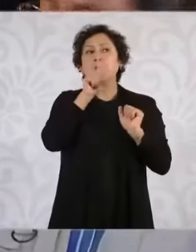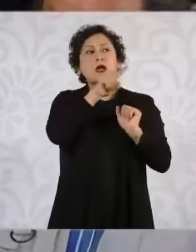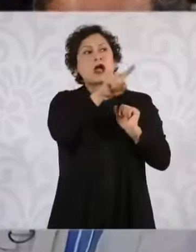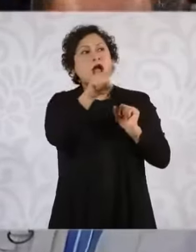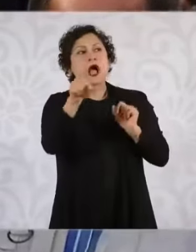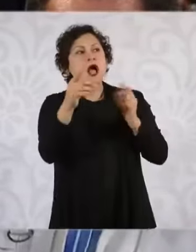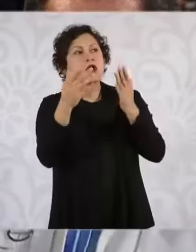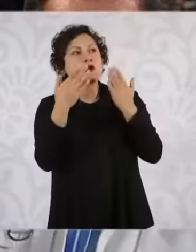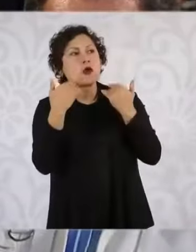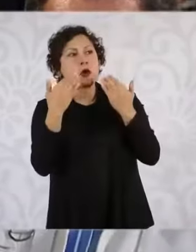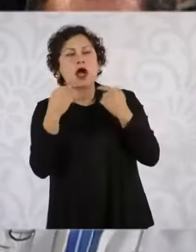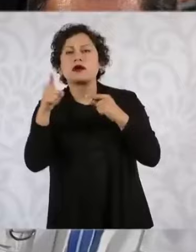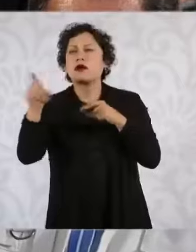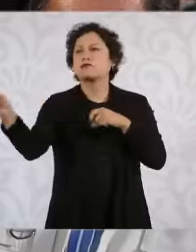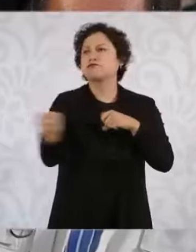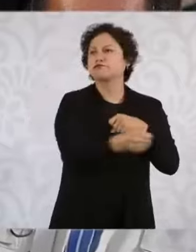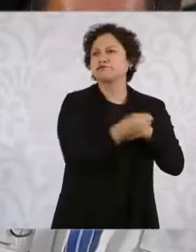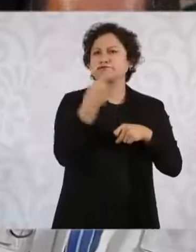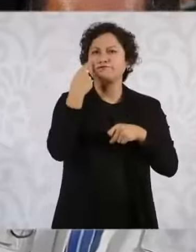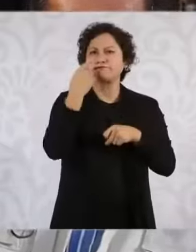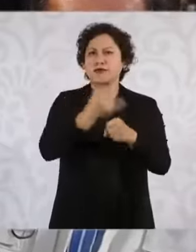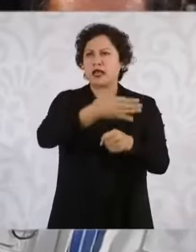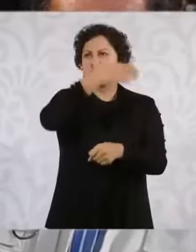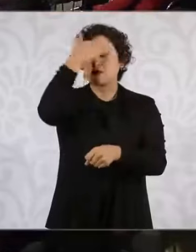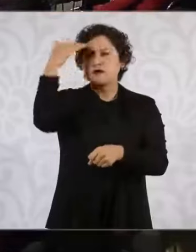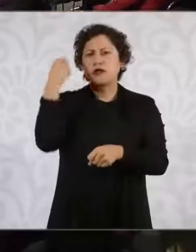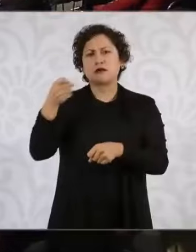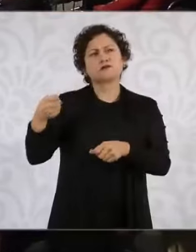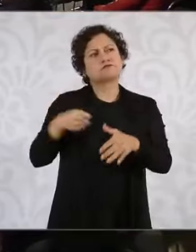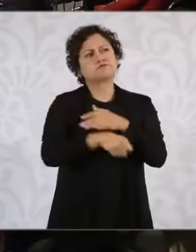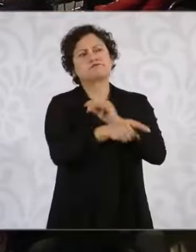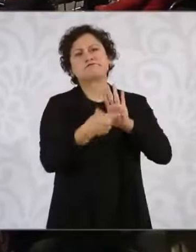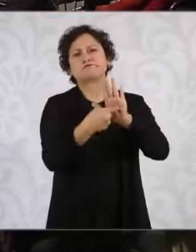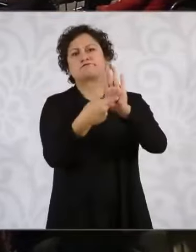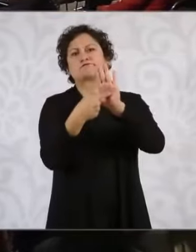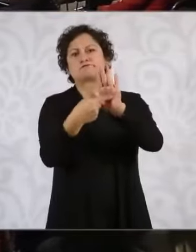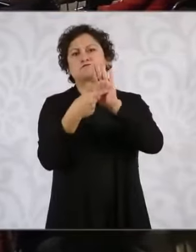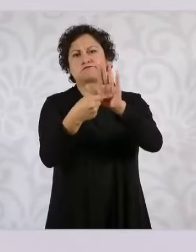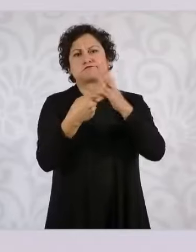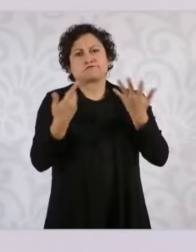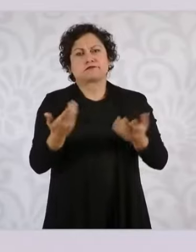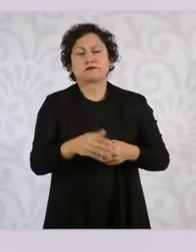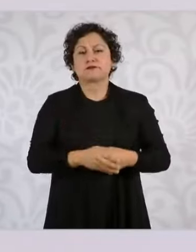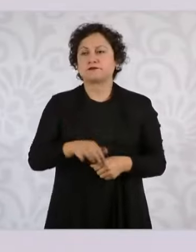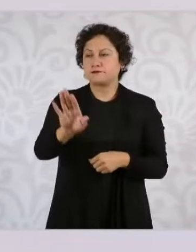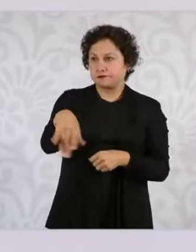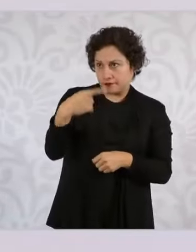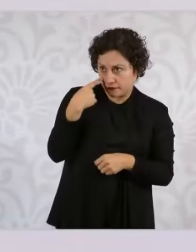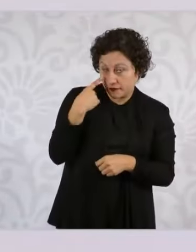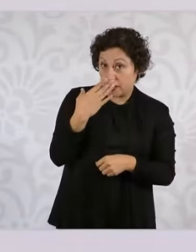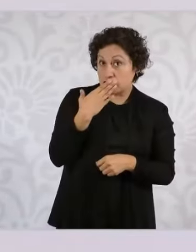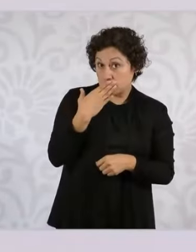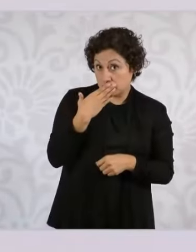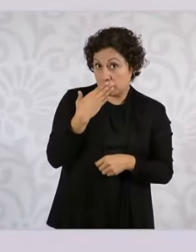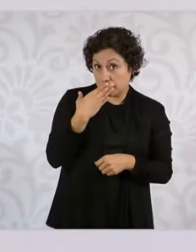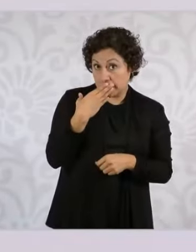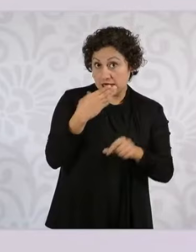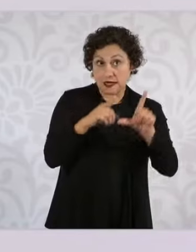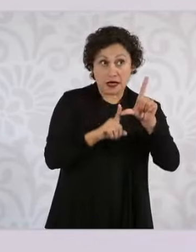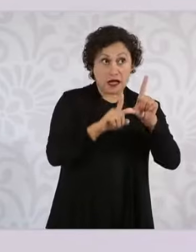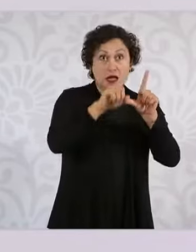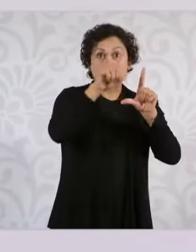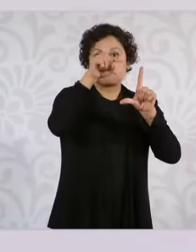no sé cómo se pudieran... en Sonora ha habido una disminución de los delitos, importante. Gracias.